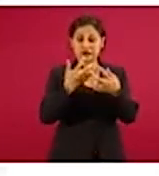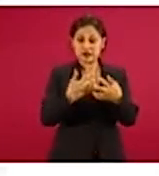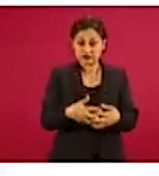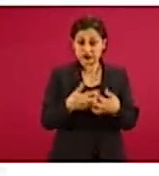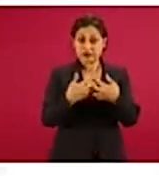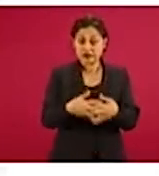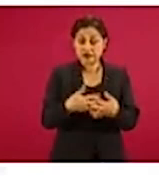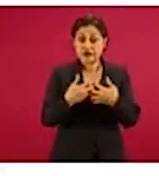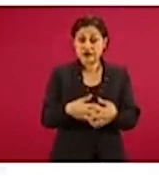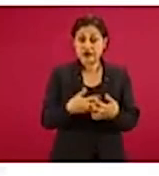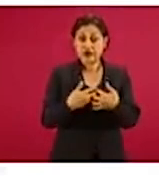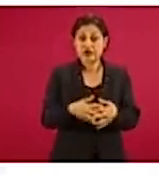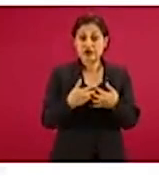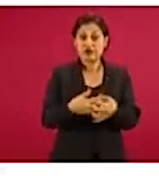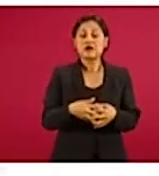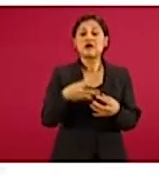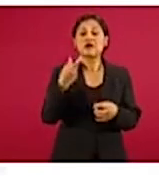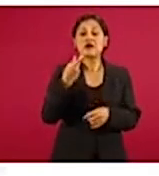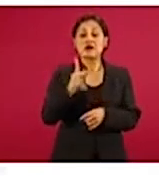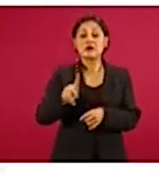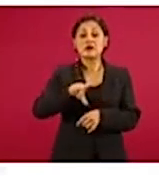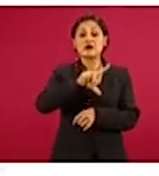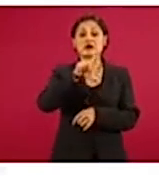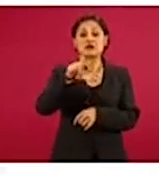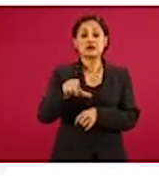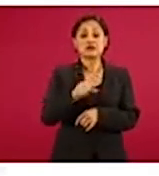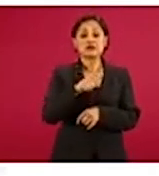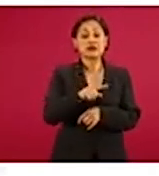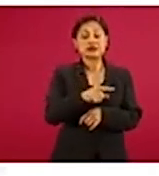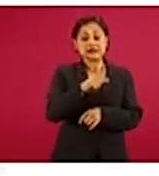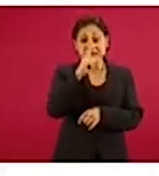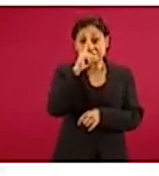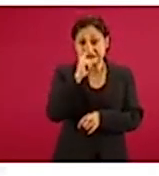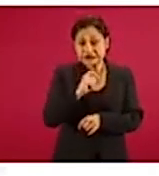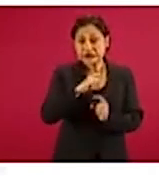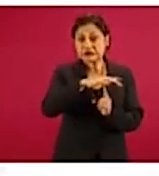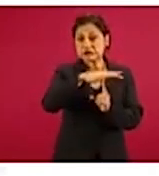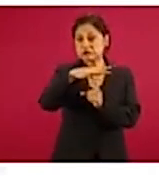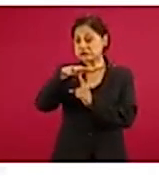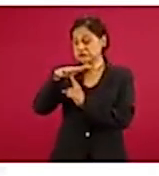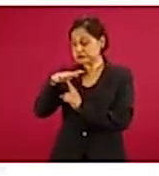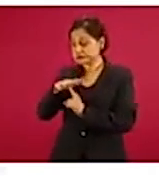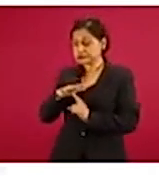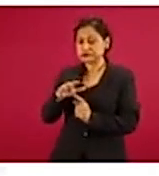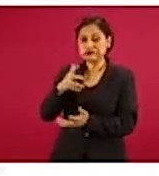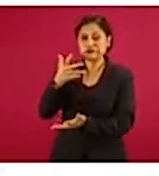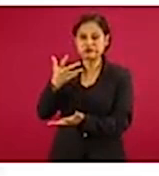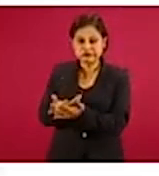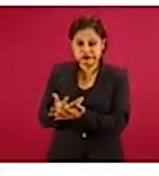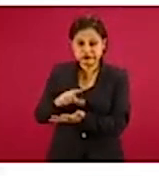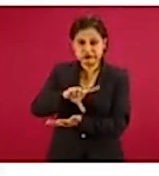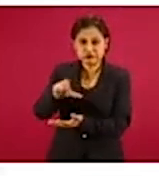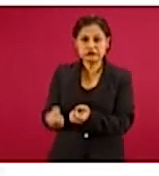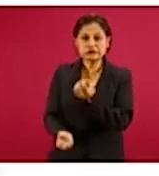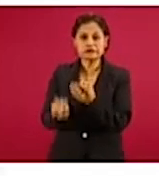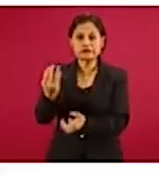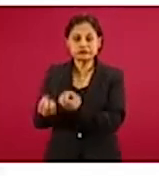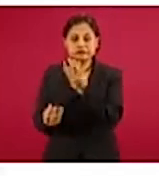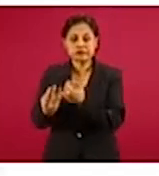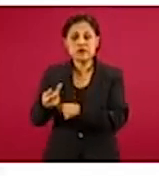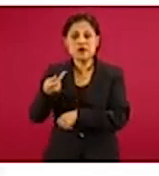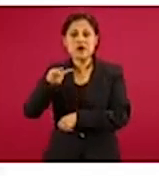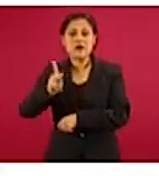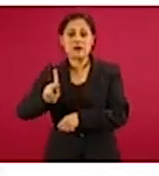el impacto contra el terreno y posterior incendio, con base en las evidencias disponibles a se pudo determinar